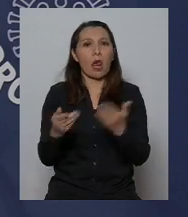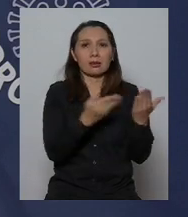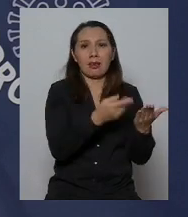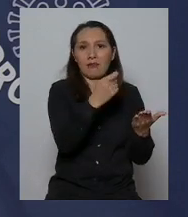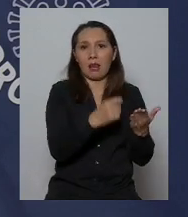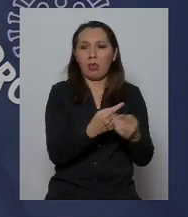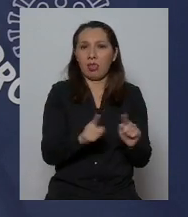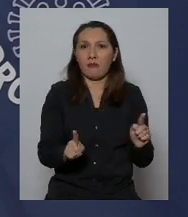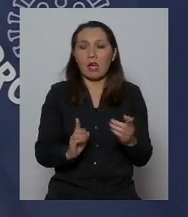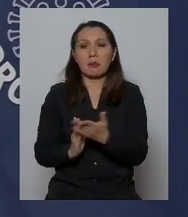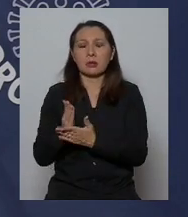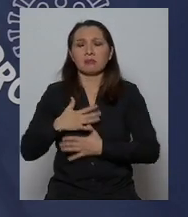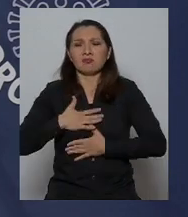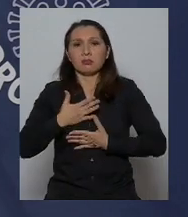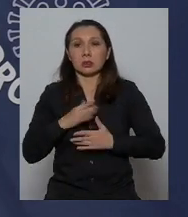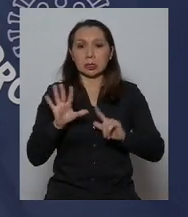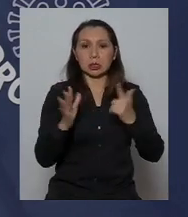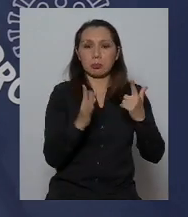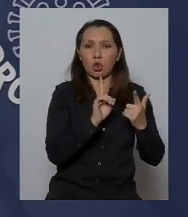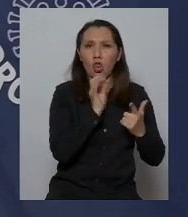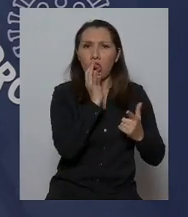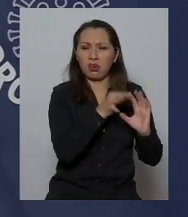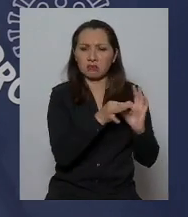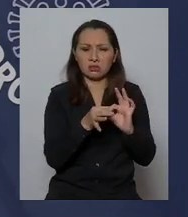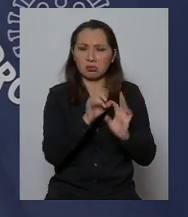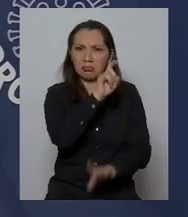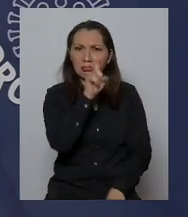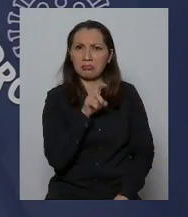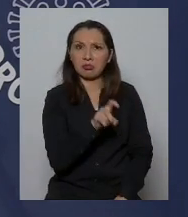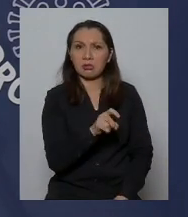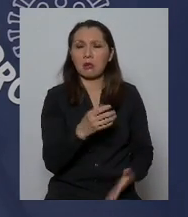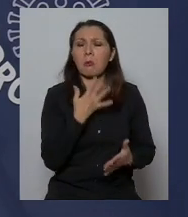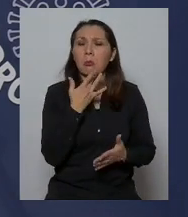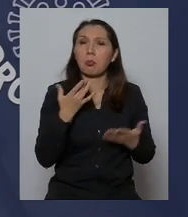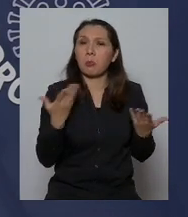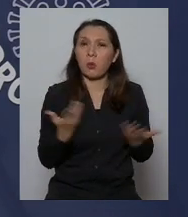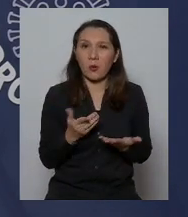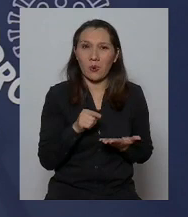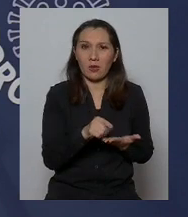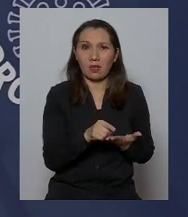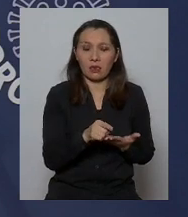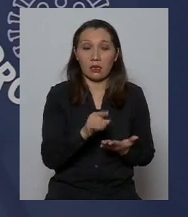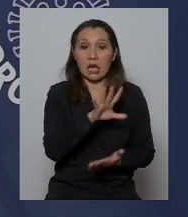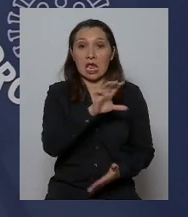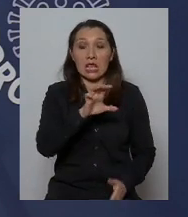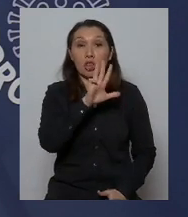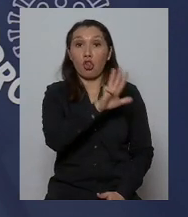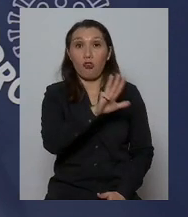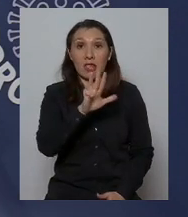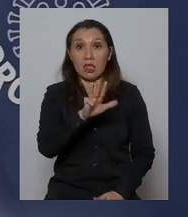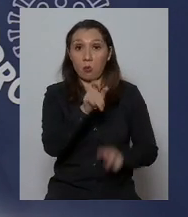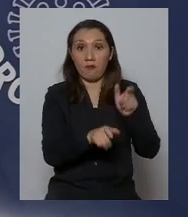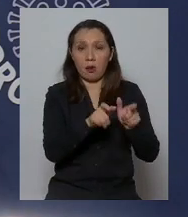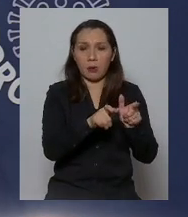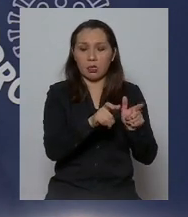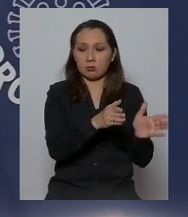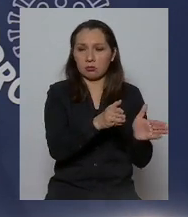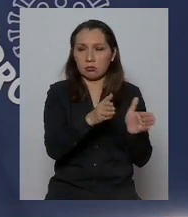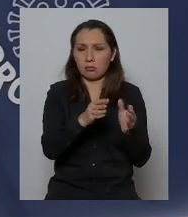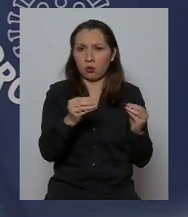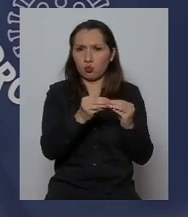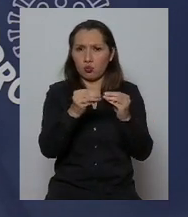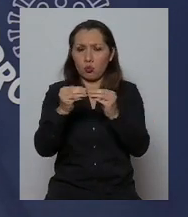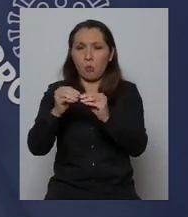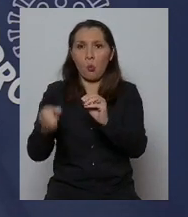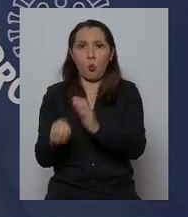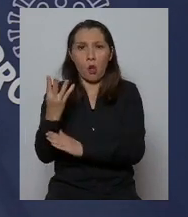los síntomas pero en el séptimo no lo dice y por eso la pregunta es por qué se ven 599 casos siendo que si uno suma